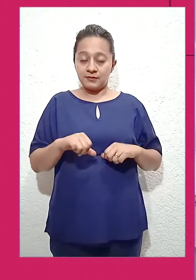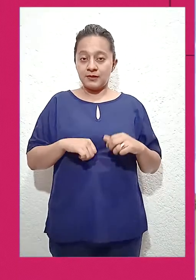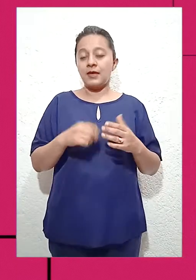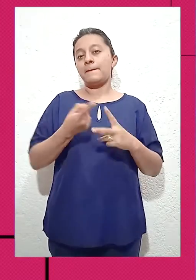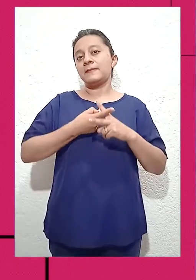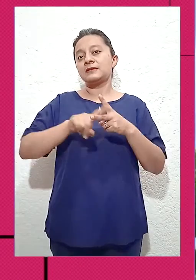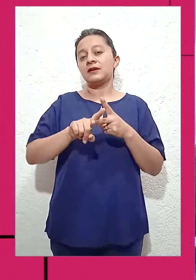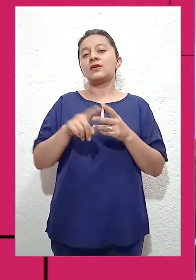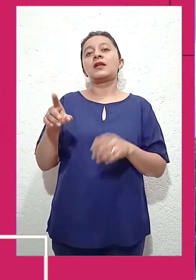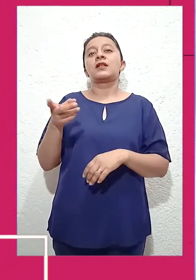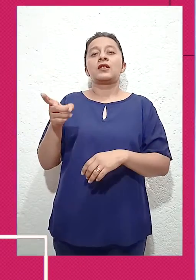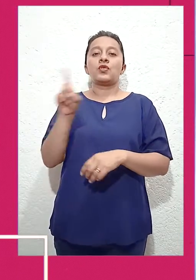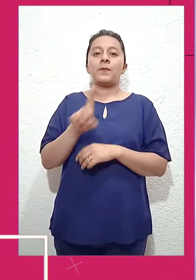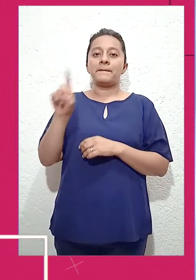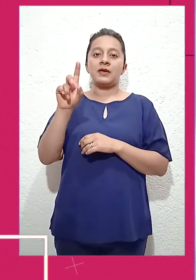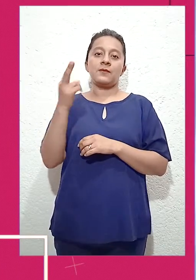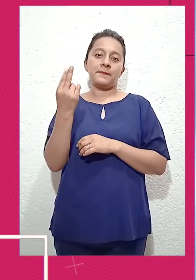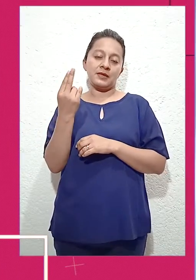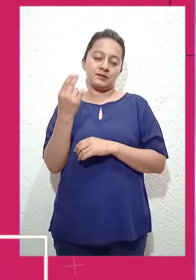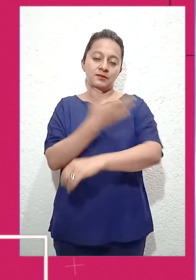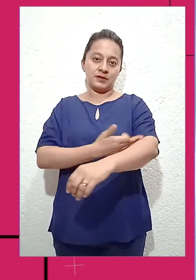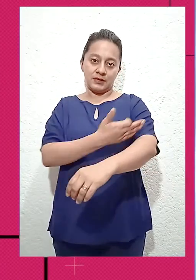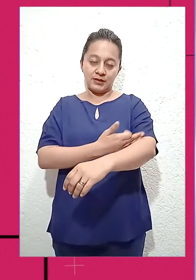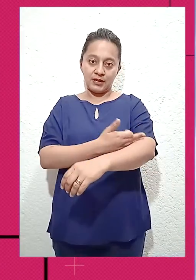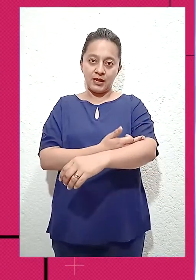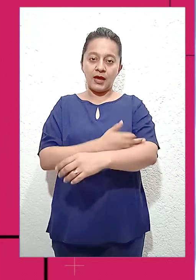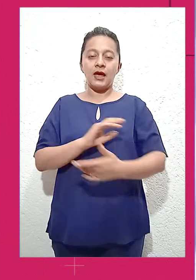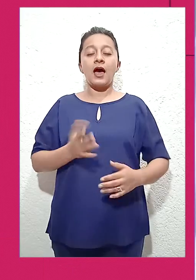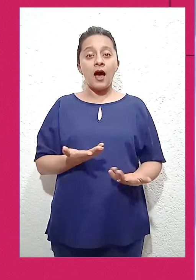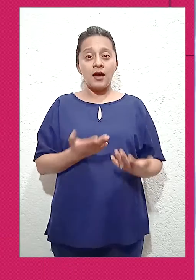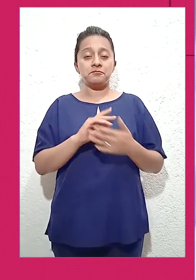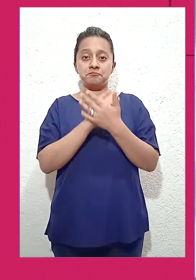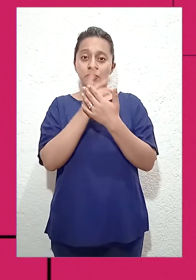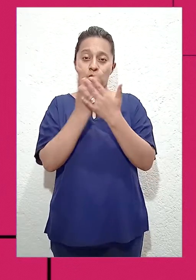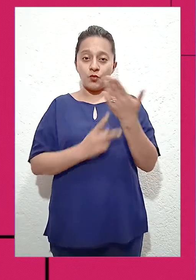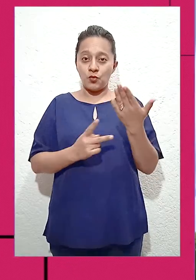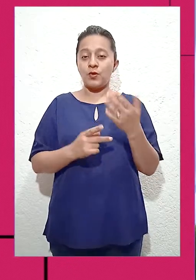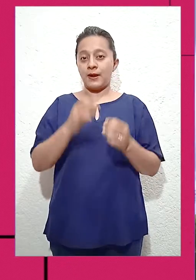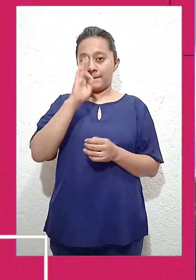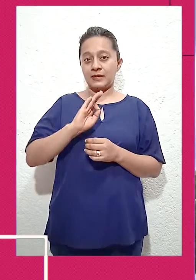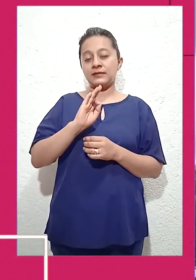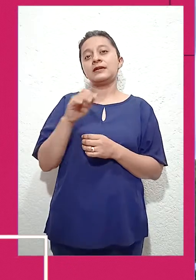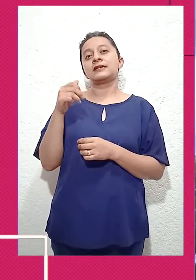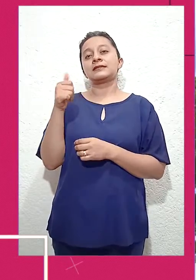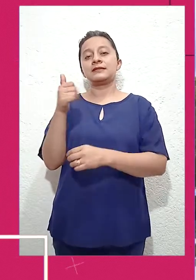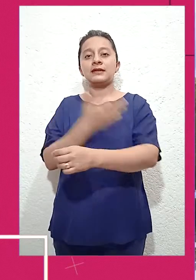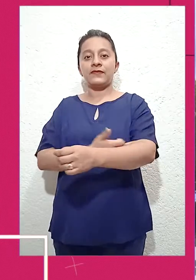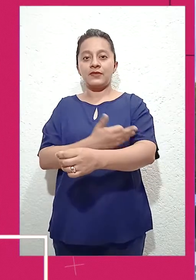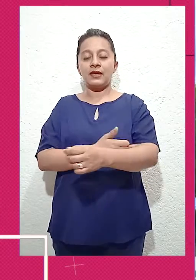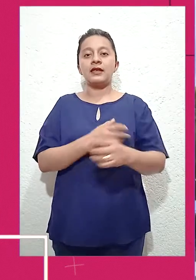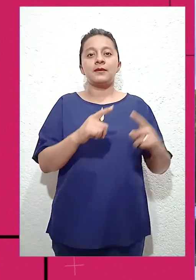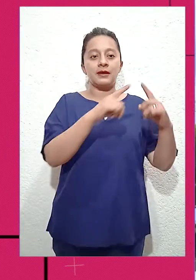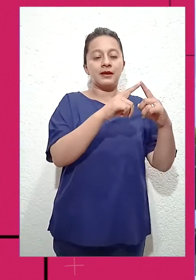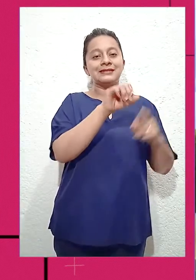actividades dieron inicio por la tarde del domingo 25 de julio, donde, frente a la reliquia, se tenía programada una misa